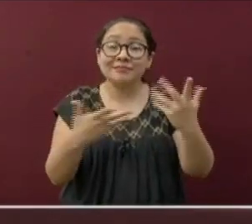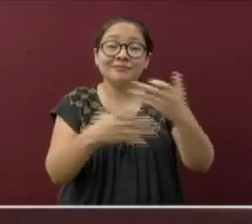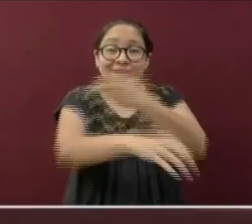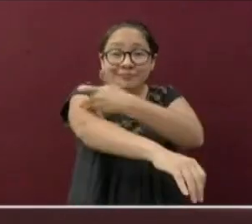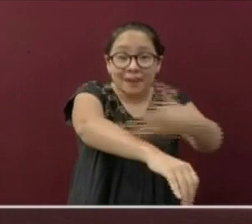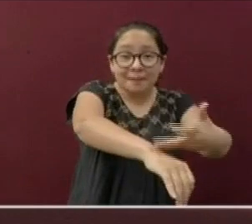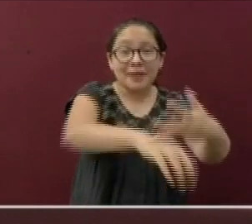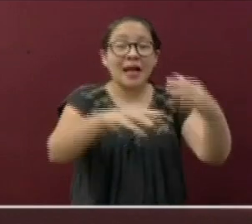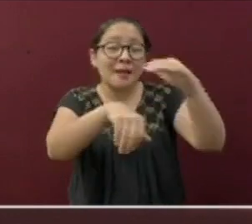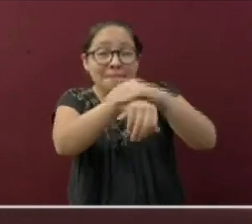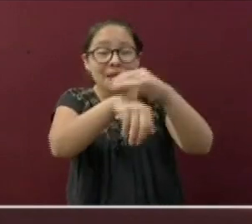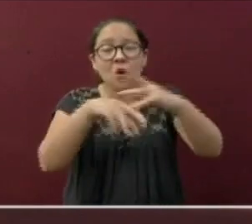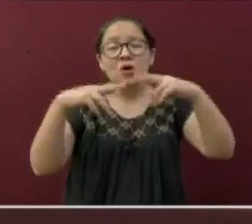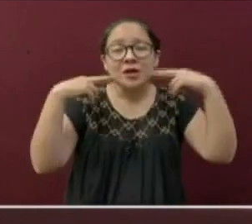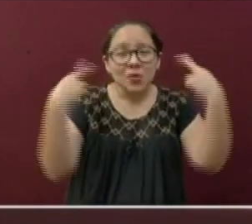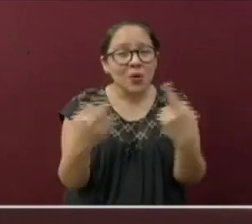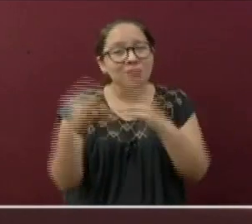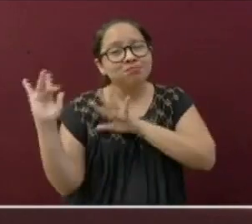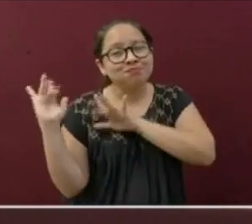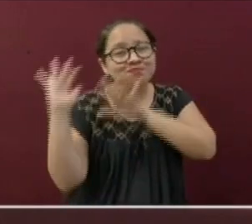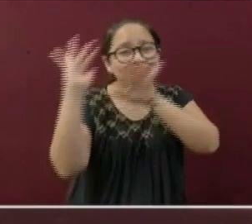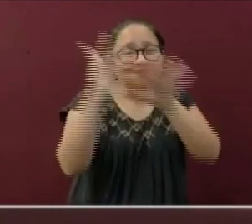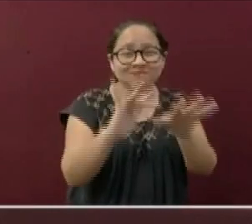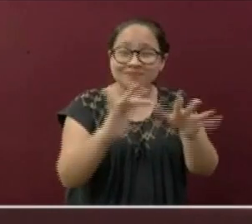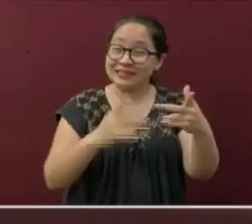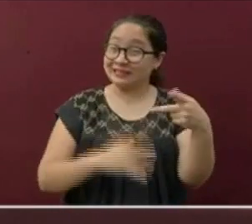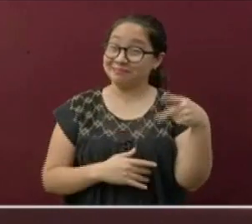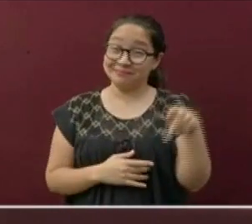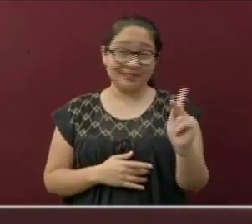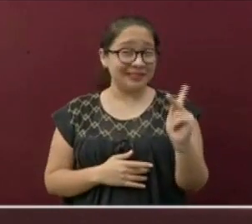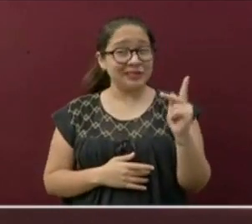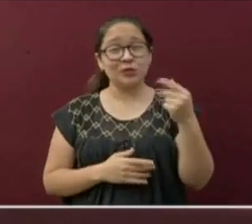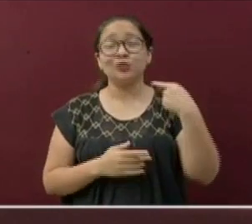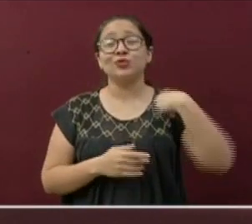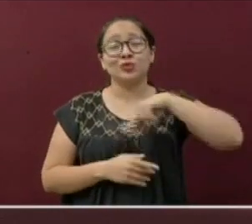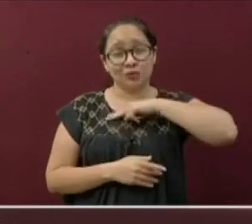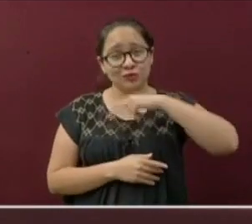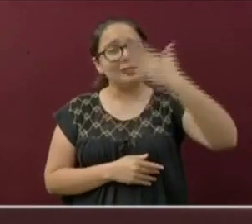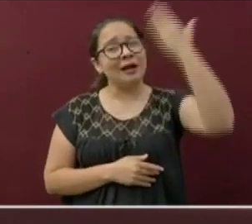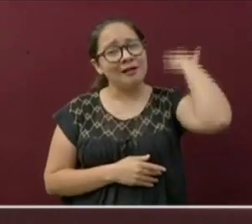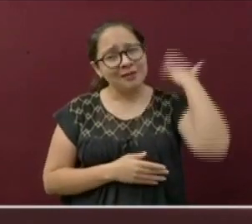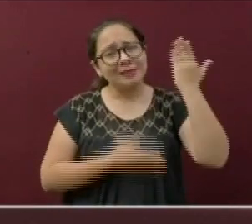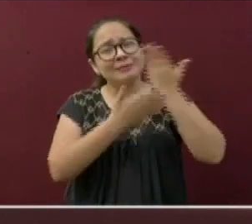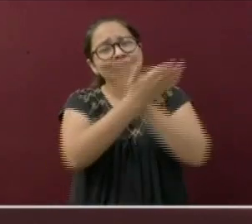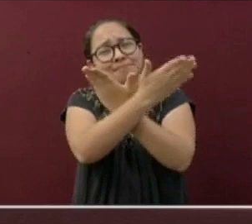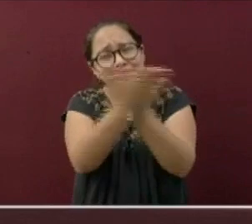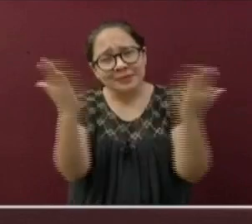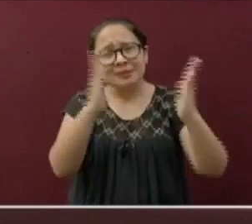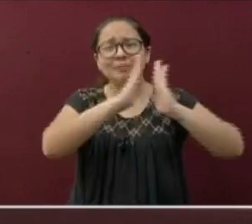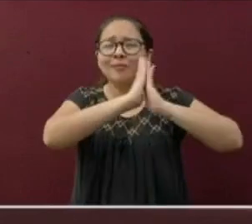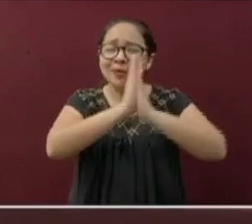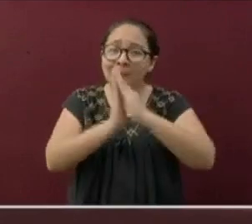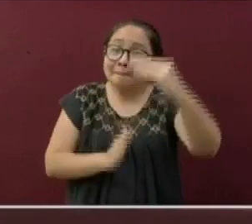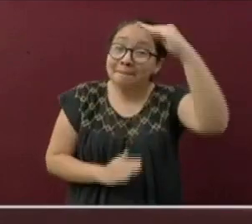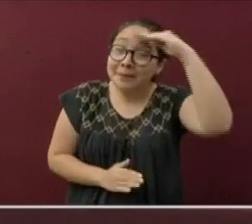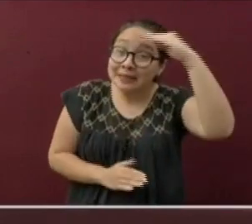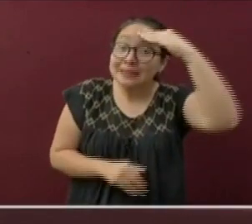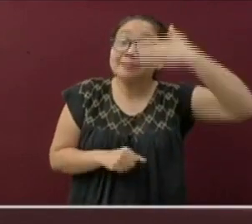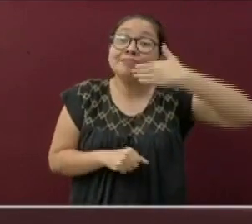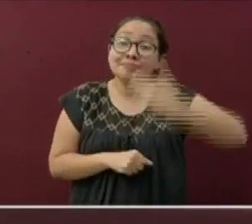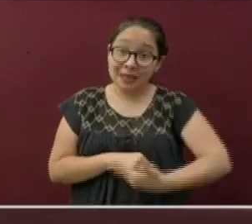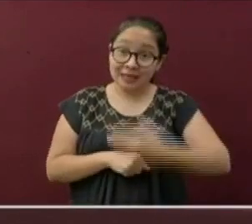familiares y amigos. Sin embargo, se ha apelado a su buena disposición y su sentido de